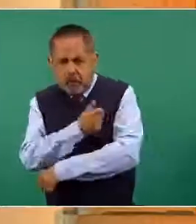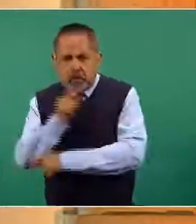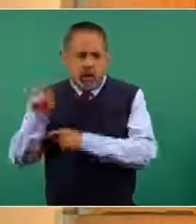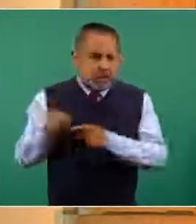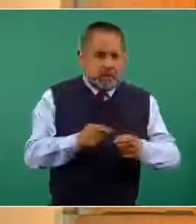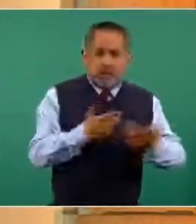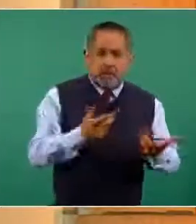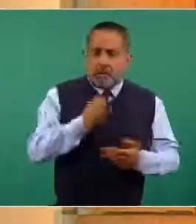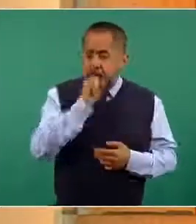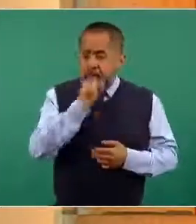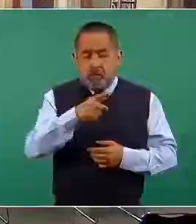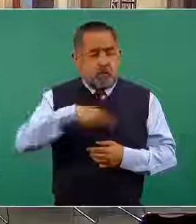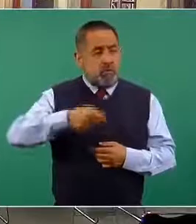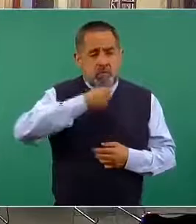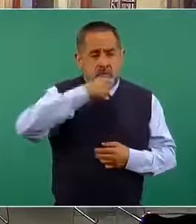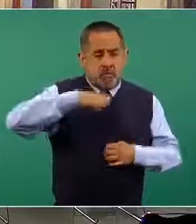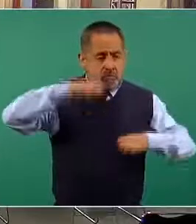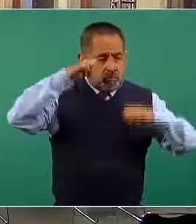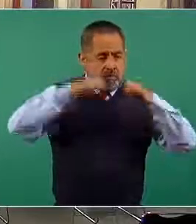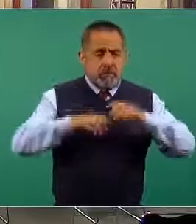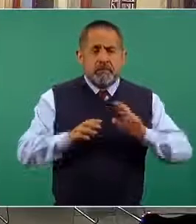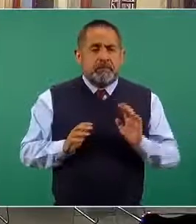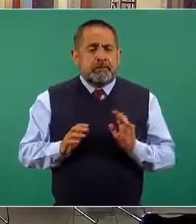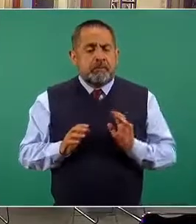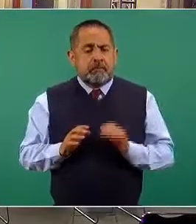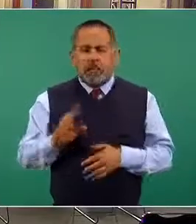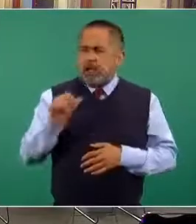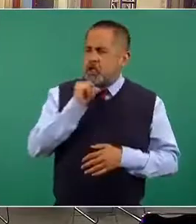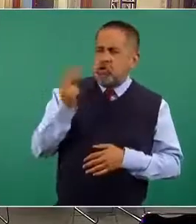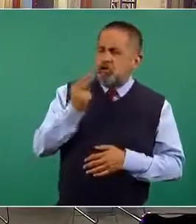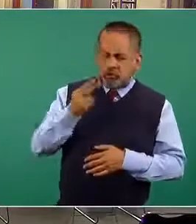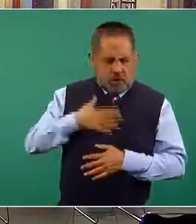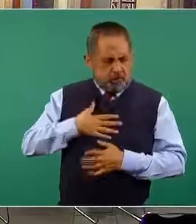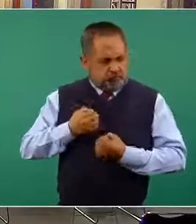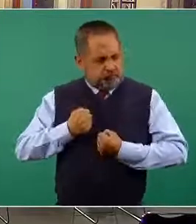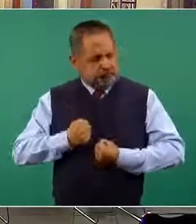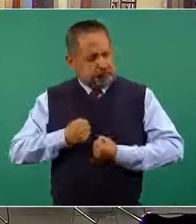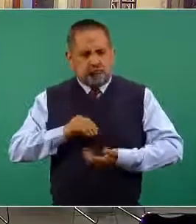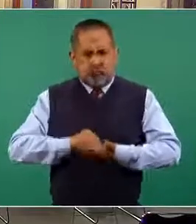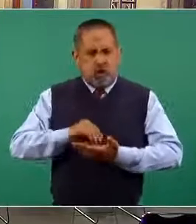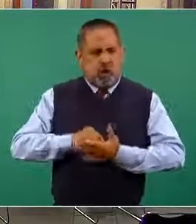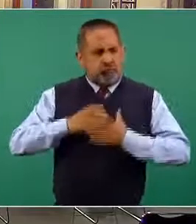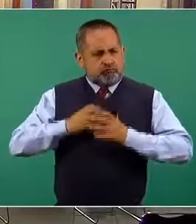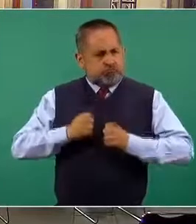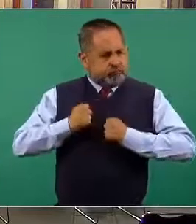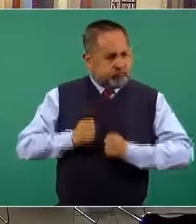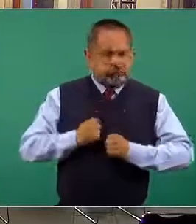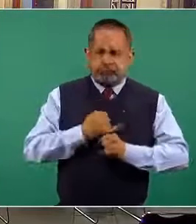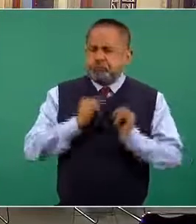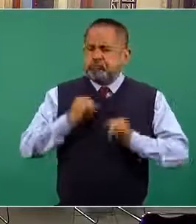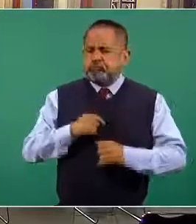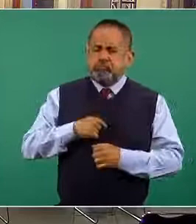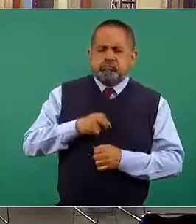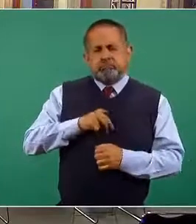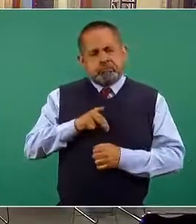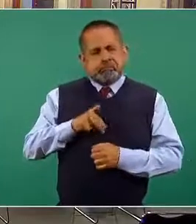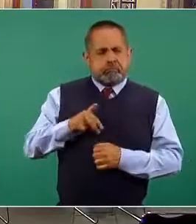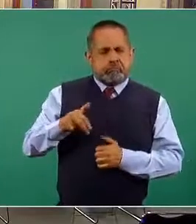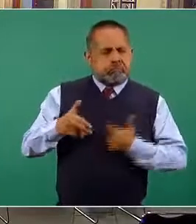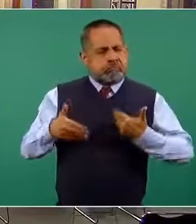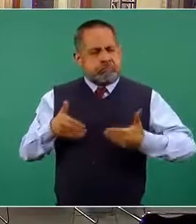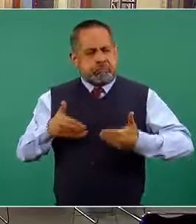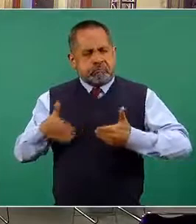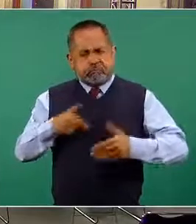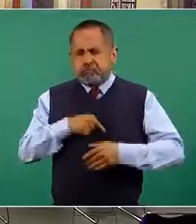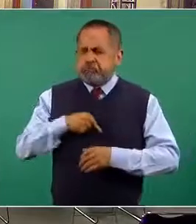también muchas personas adultas mayores no requieren de apoyo, son personas totalmente independientes y ellas podrán